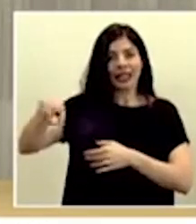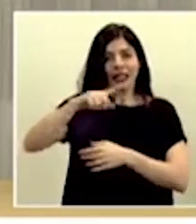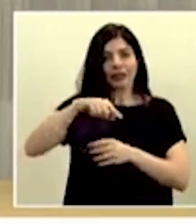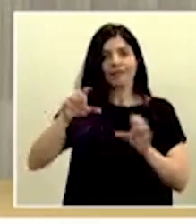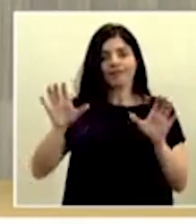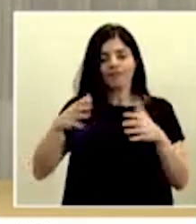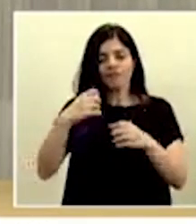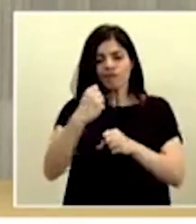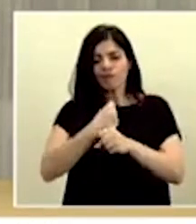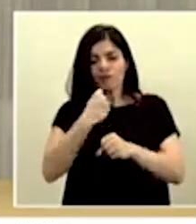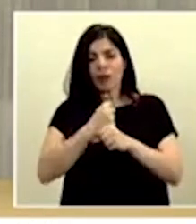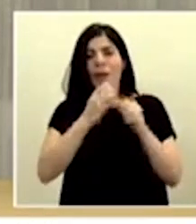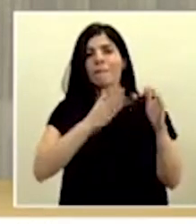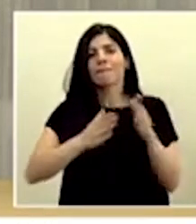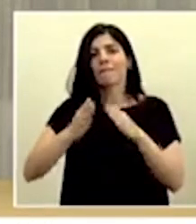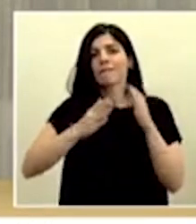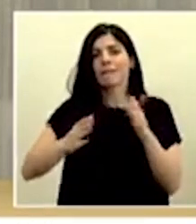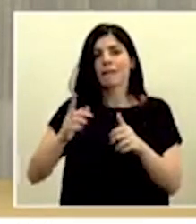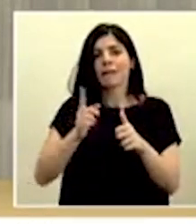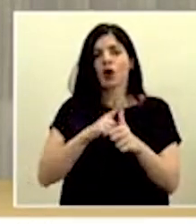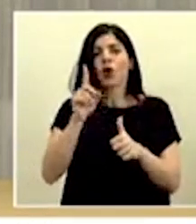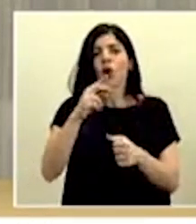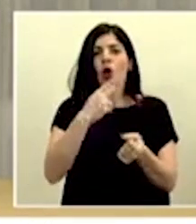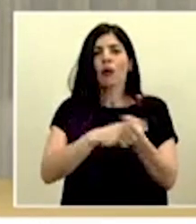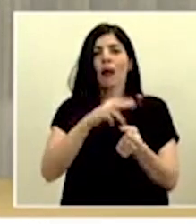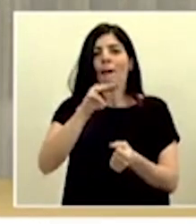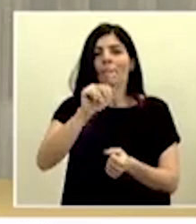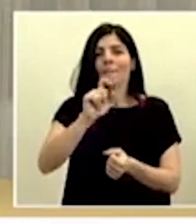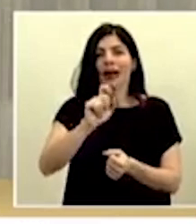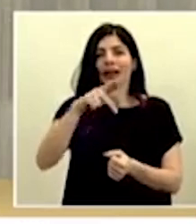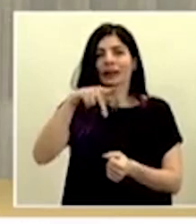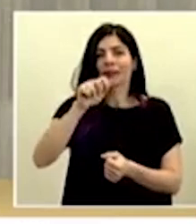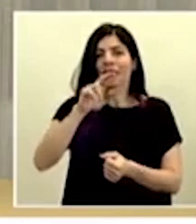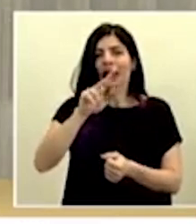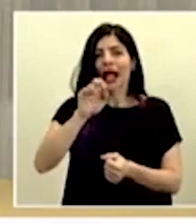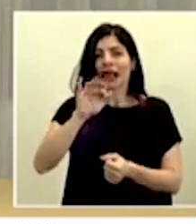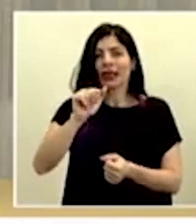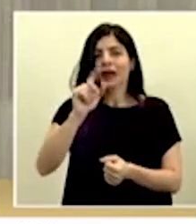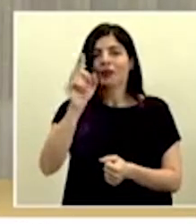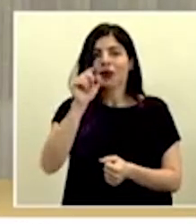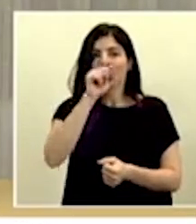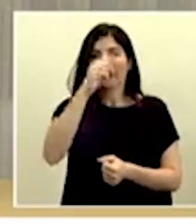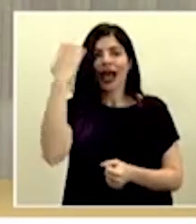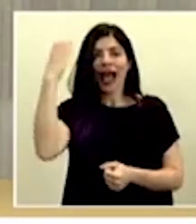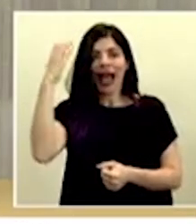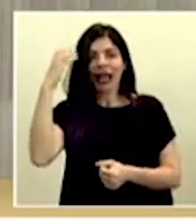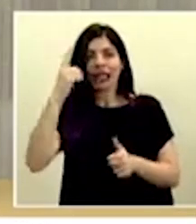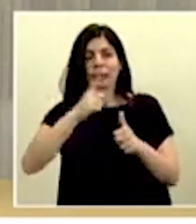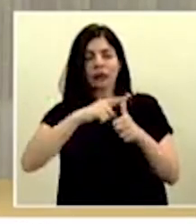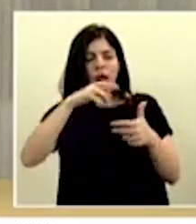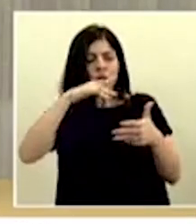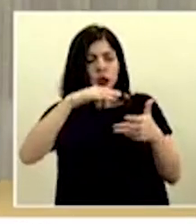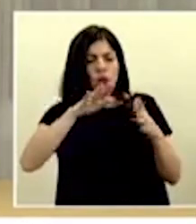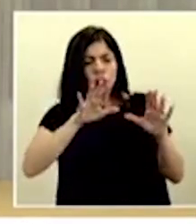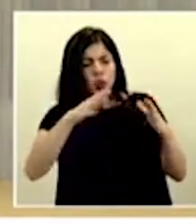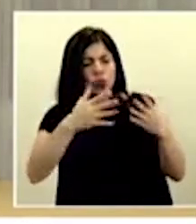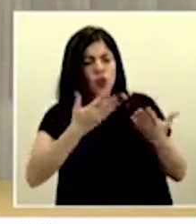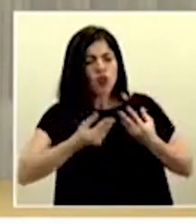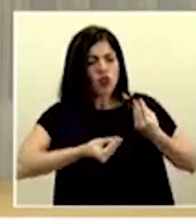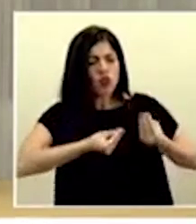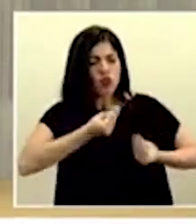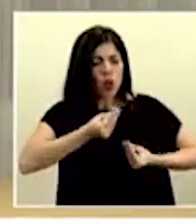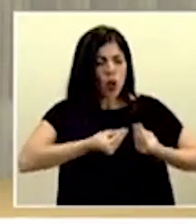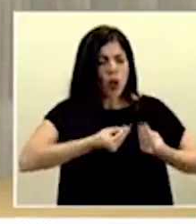Esto inició con un plan piloto en el hospital Max Peralta de Cartago, ahí se estudió el prototipo y se